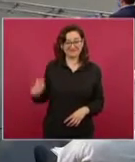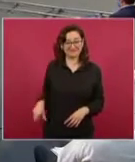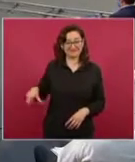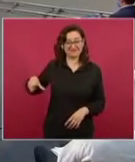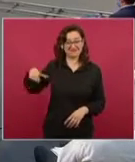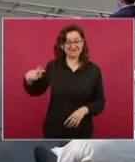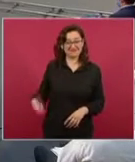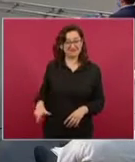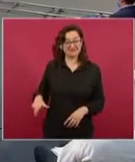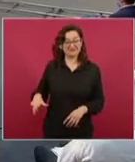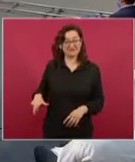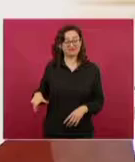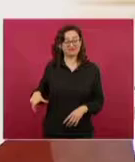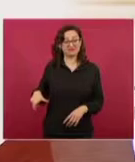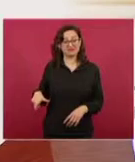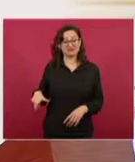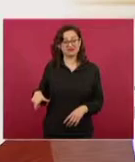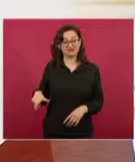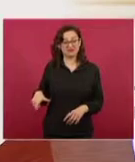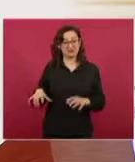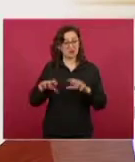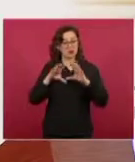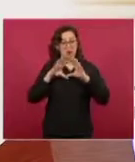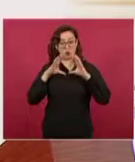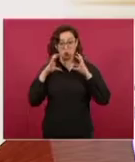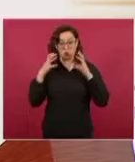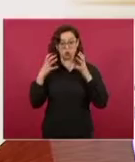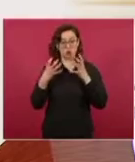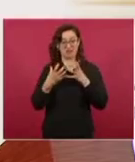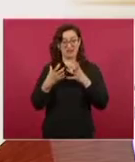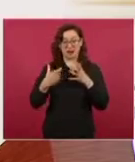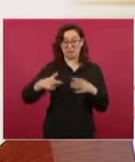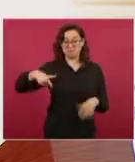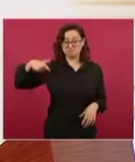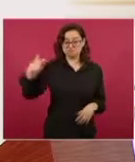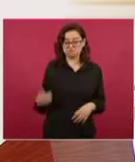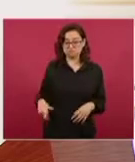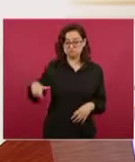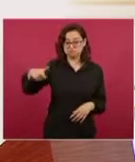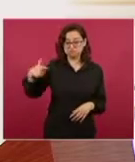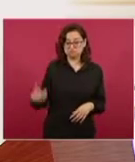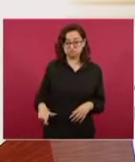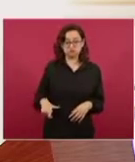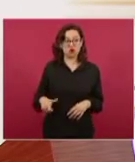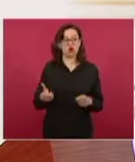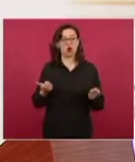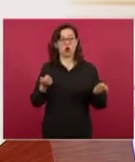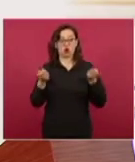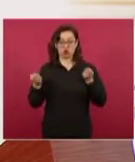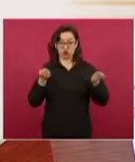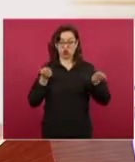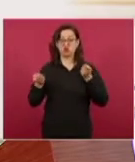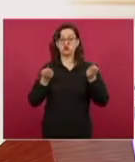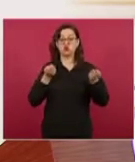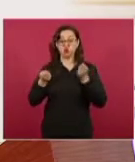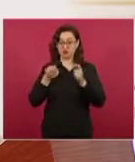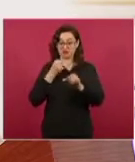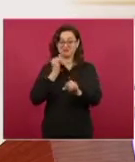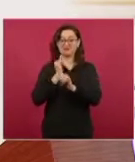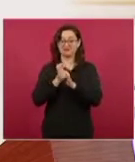son los dueños de